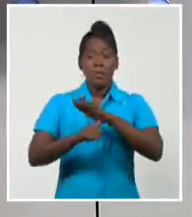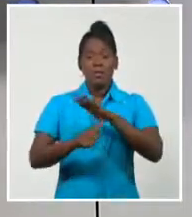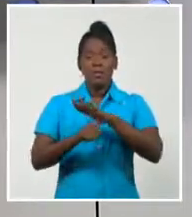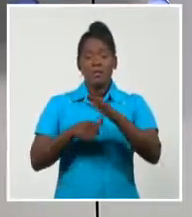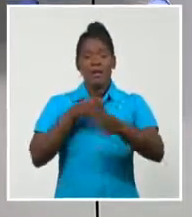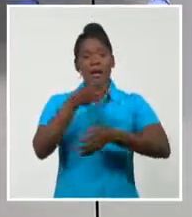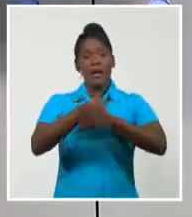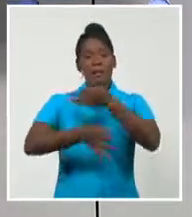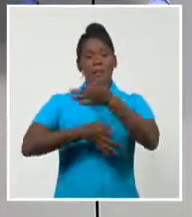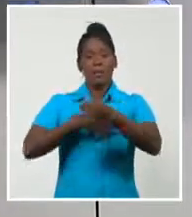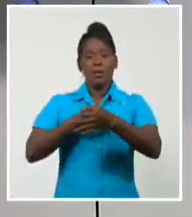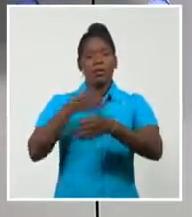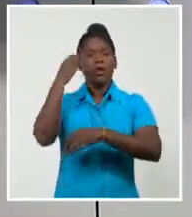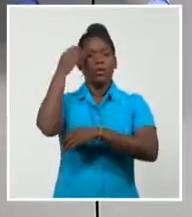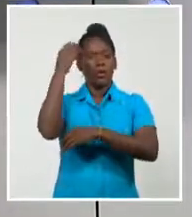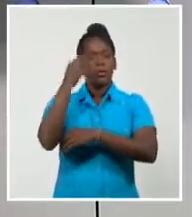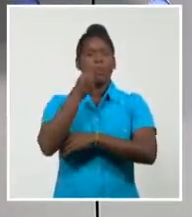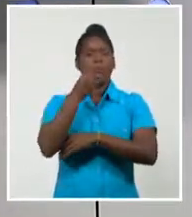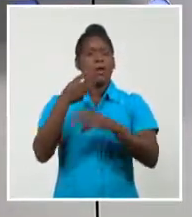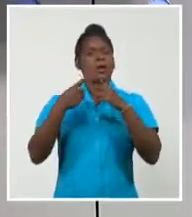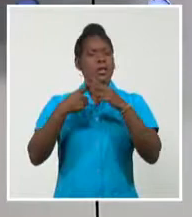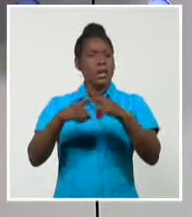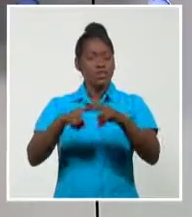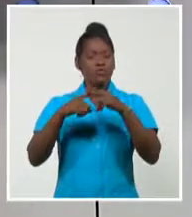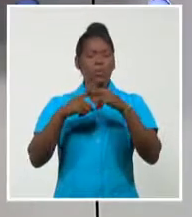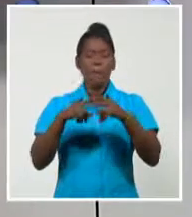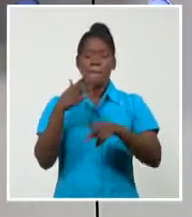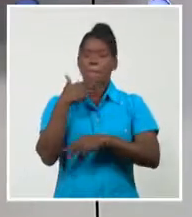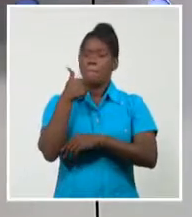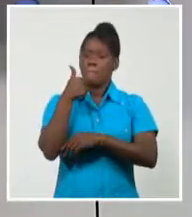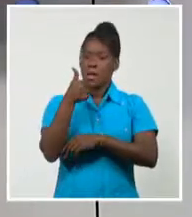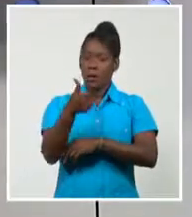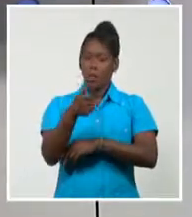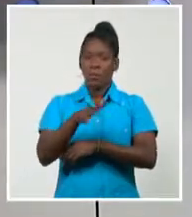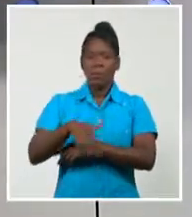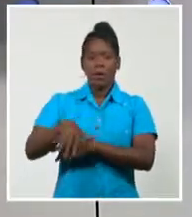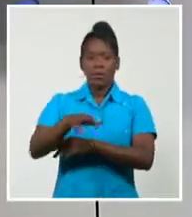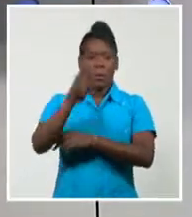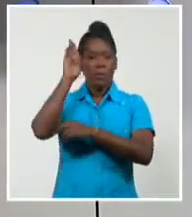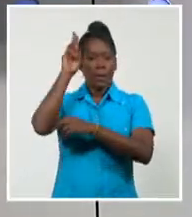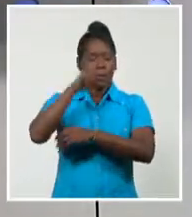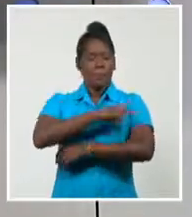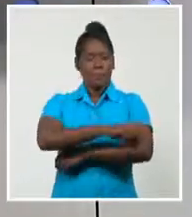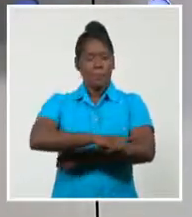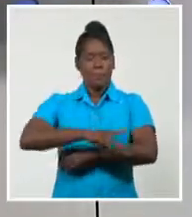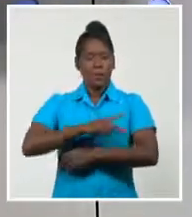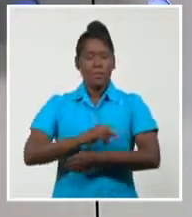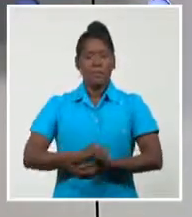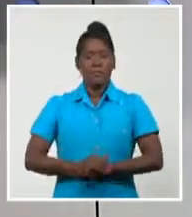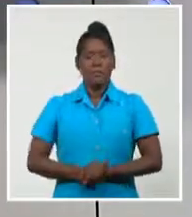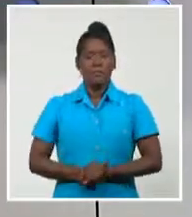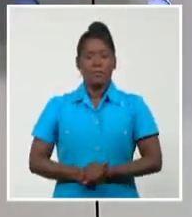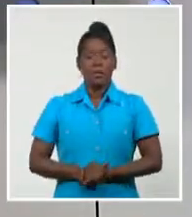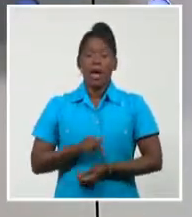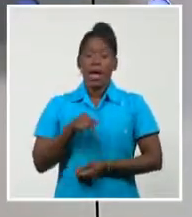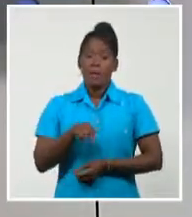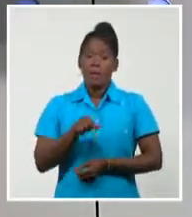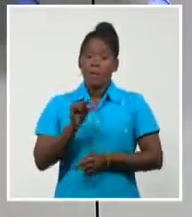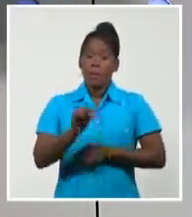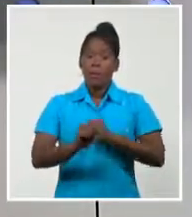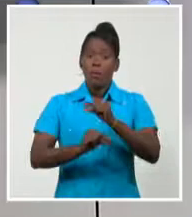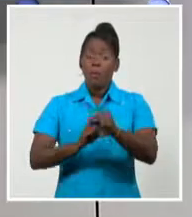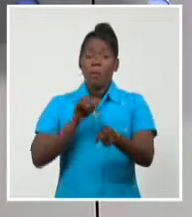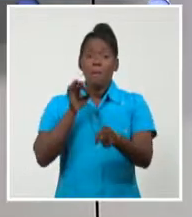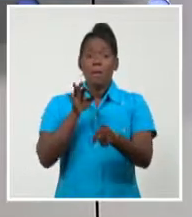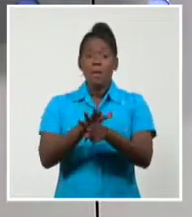que su gobierno hará todo lo posible por restaurar la confianza y devolverle la esperanza. Comienza de esta nueva forma un nuevo periodo